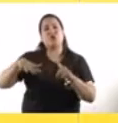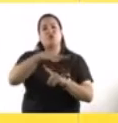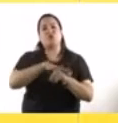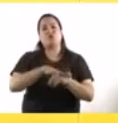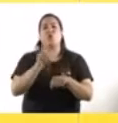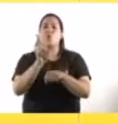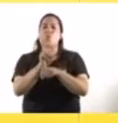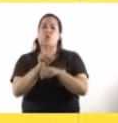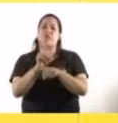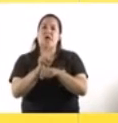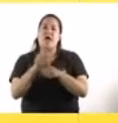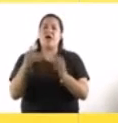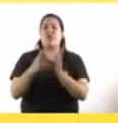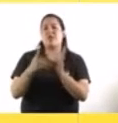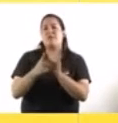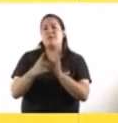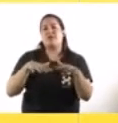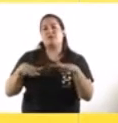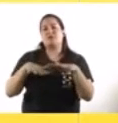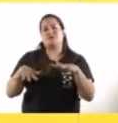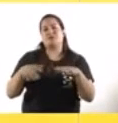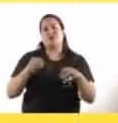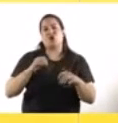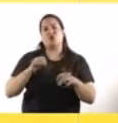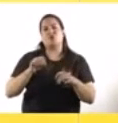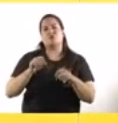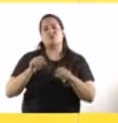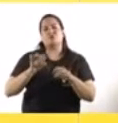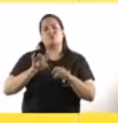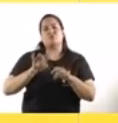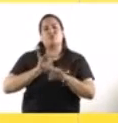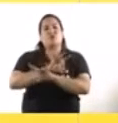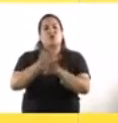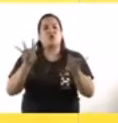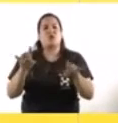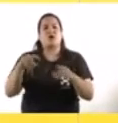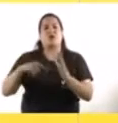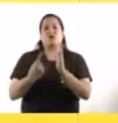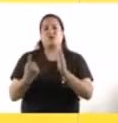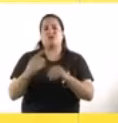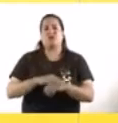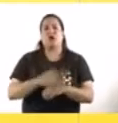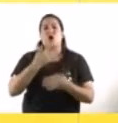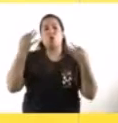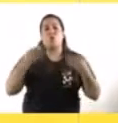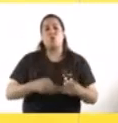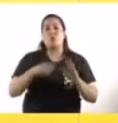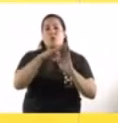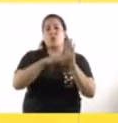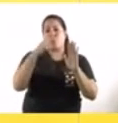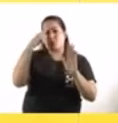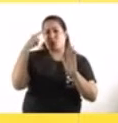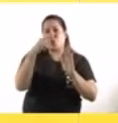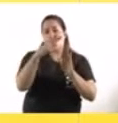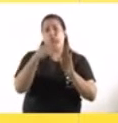epidemiológicas generales de la ciudad, cumpliendo los protocolos, acompañando y fortaleciendo las instancias de